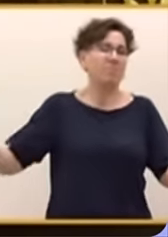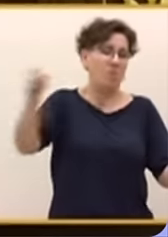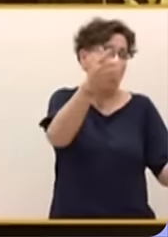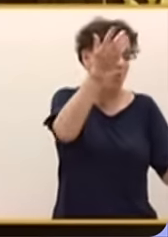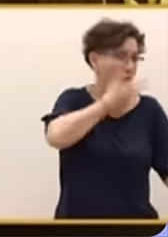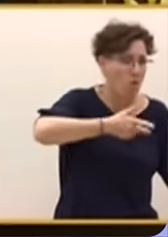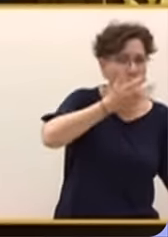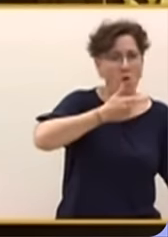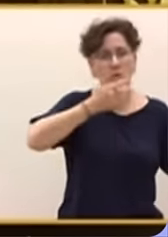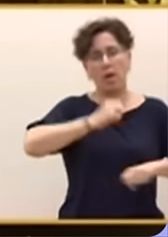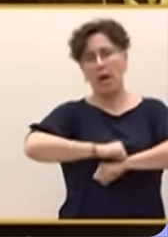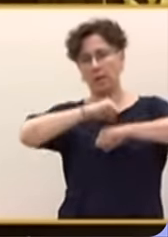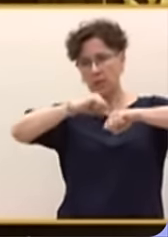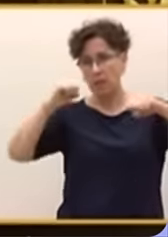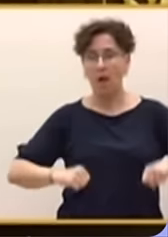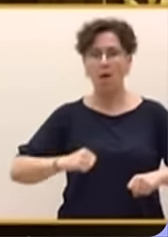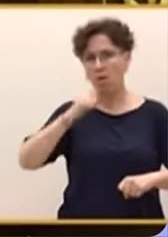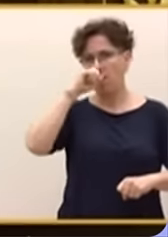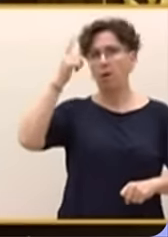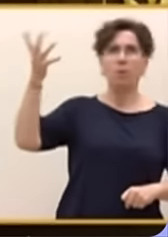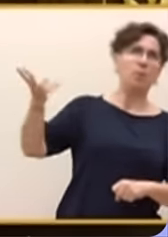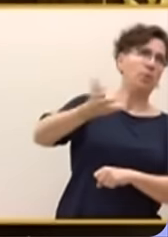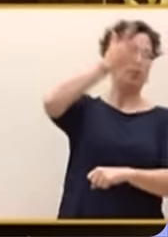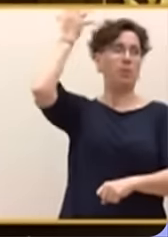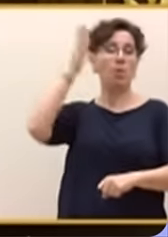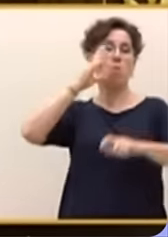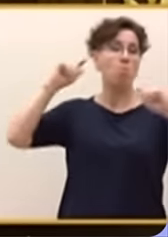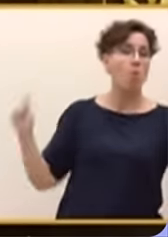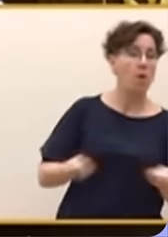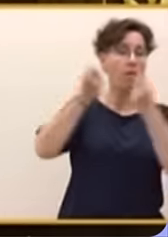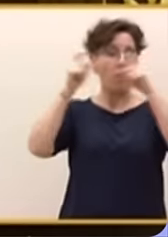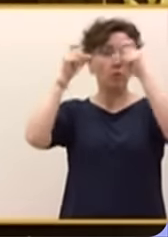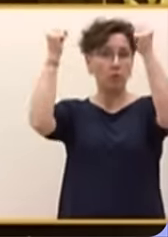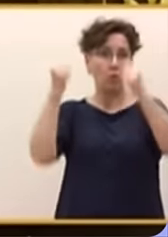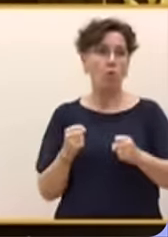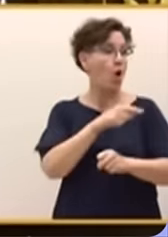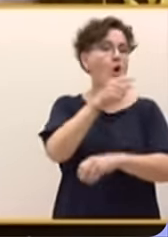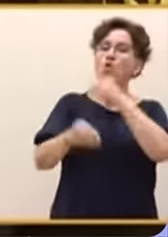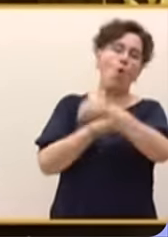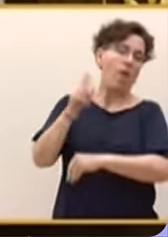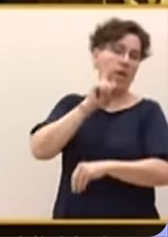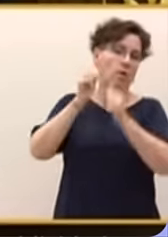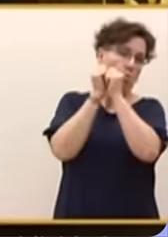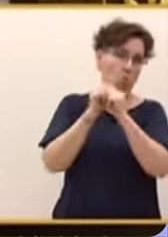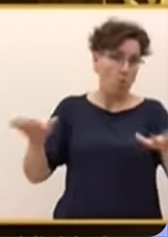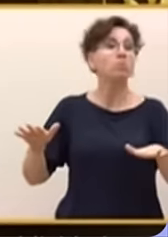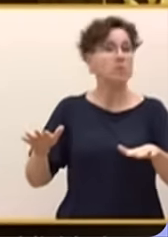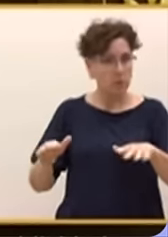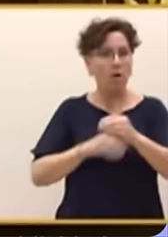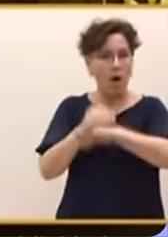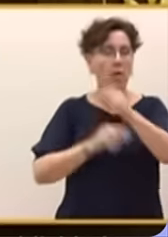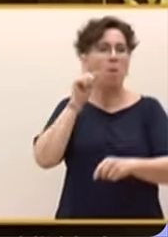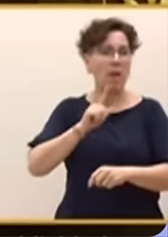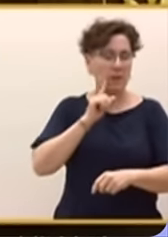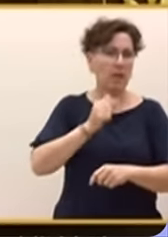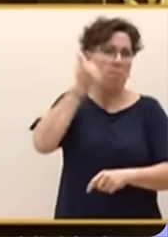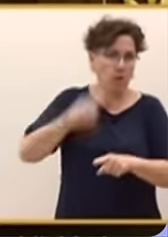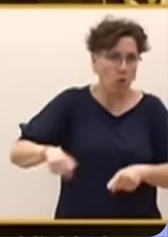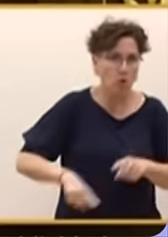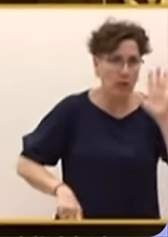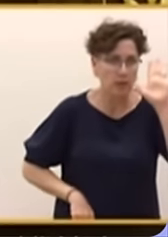asentados, absolutamente ensobrados por la publicidad institucional del gobierno, no lanzan bulos. Lanzan bulos, lanzan mentiras y no es solo eso.